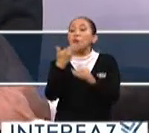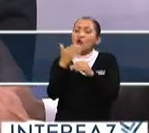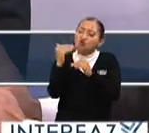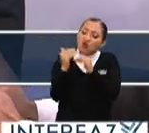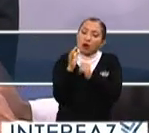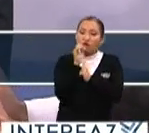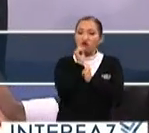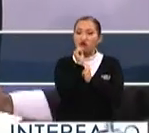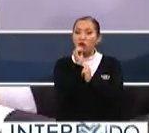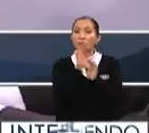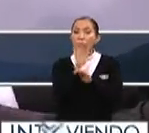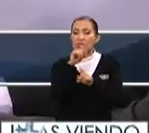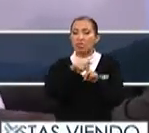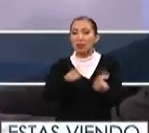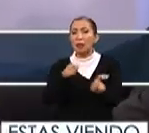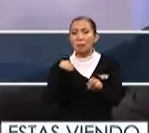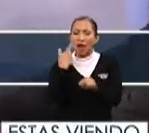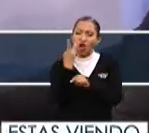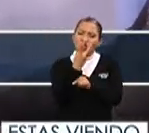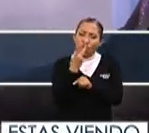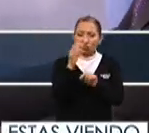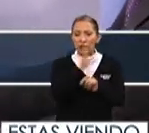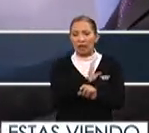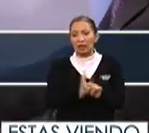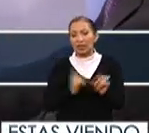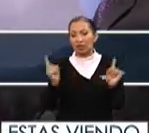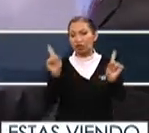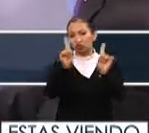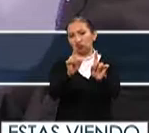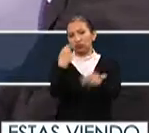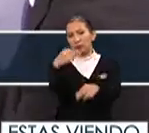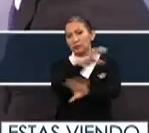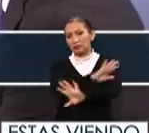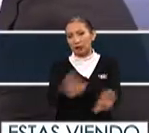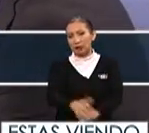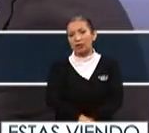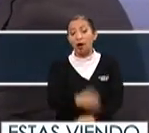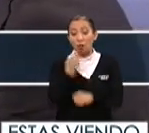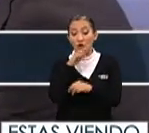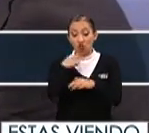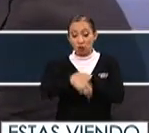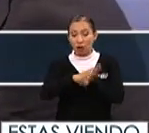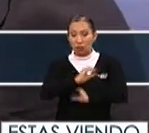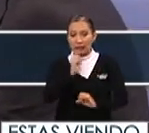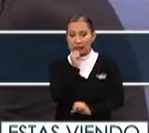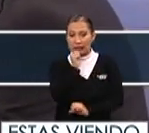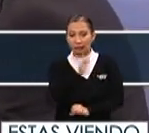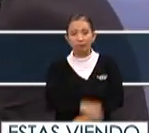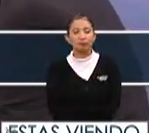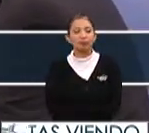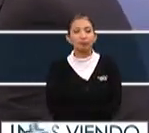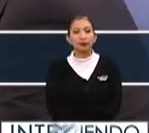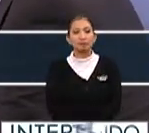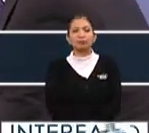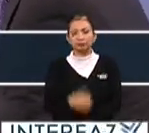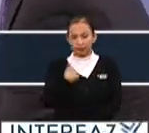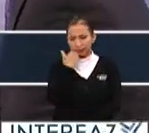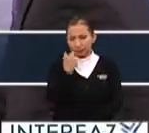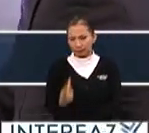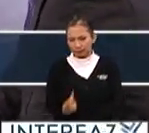cerrado, no podemos decir cuál es la diferencia, pero está entre estos dos candidatos y candidatos. Y así saldrá la autoridad. Perfecto. Felipe, quisiera